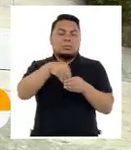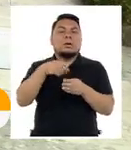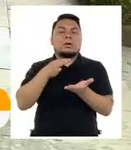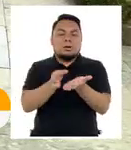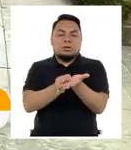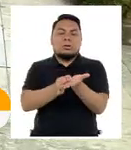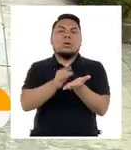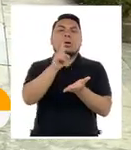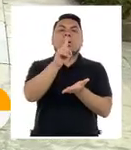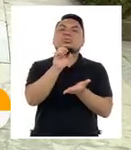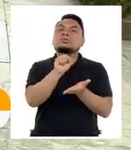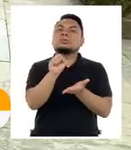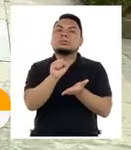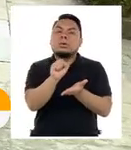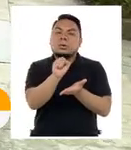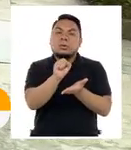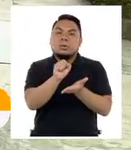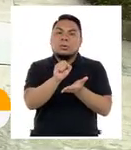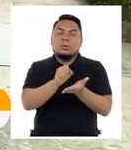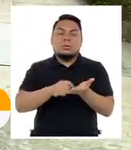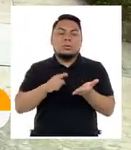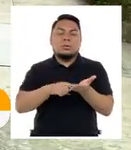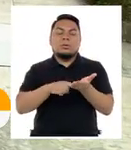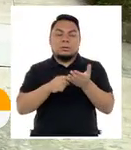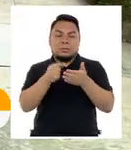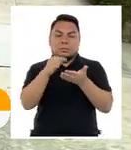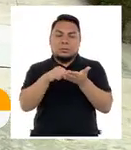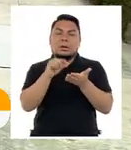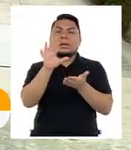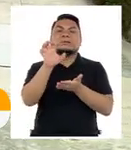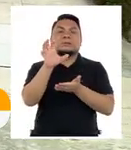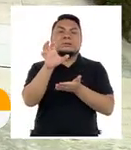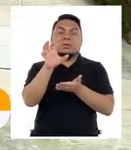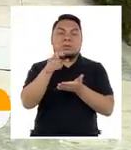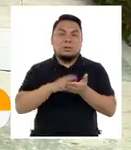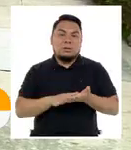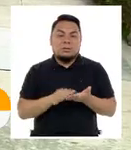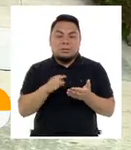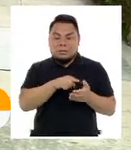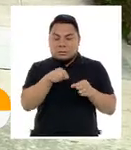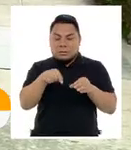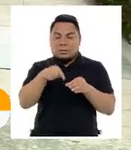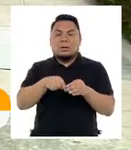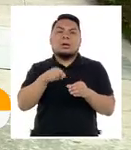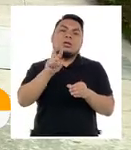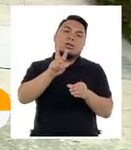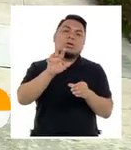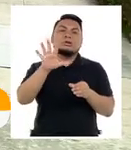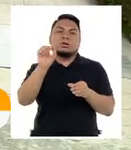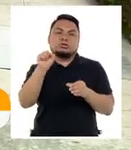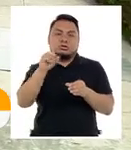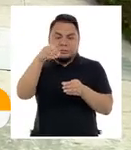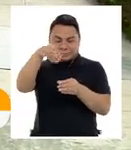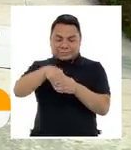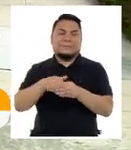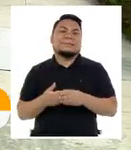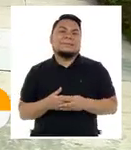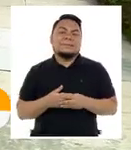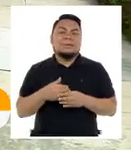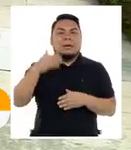con monedas, por ejemplo, de un sol y 50, y acá monedas de 2 y 5 soles.